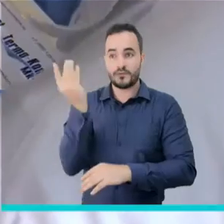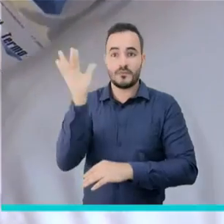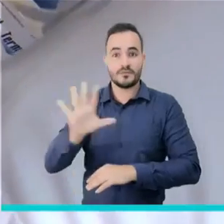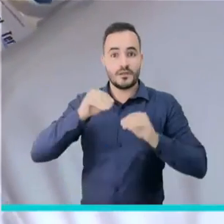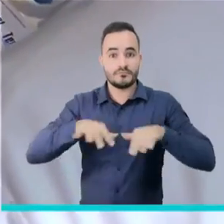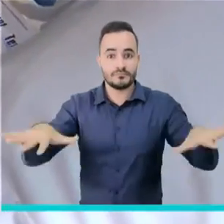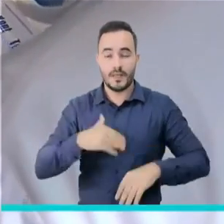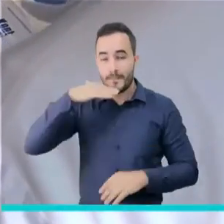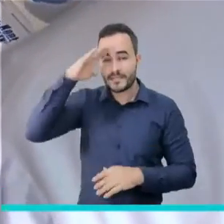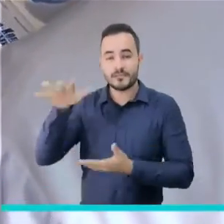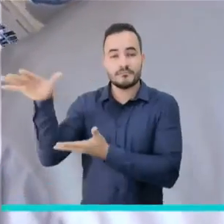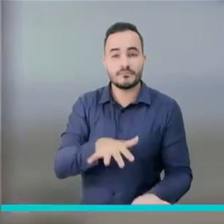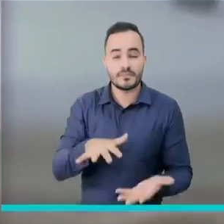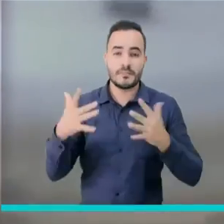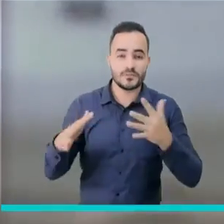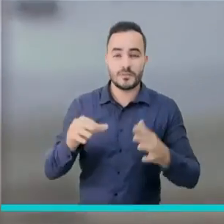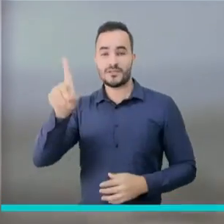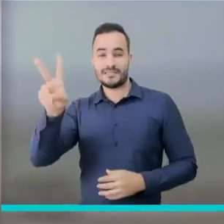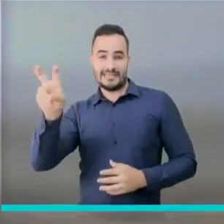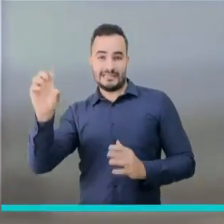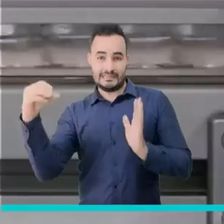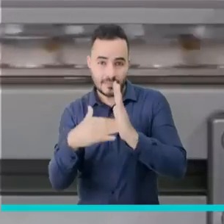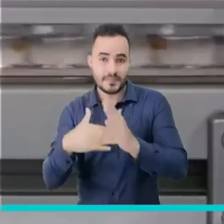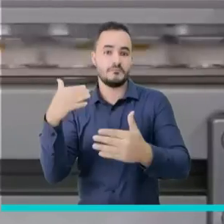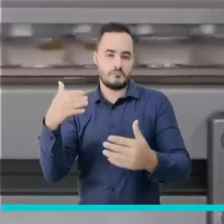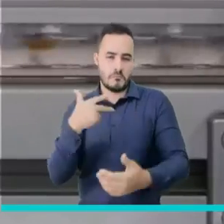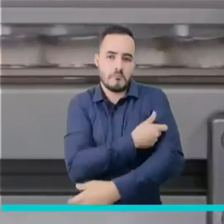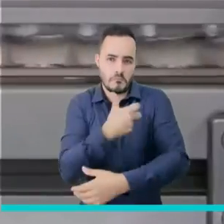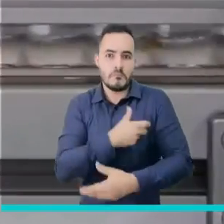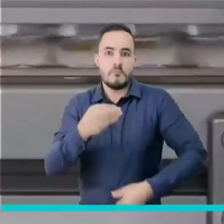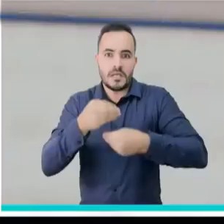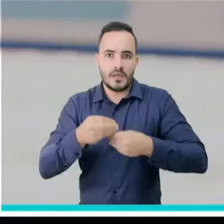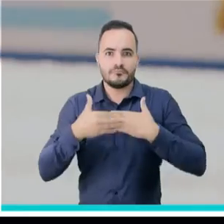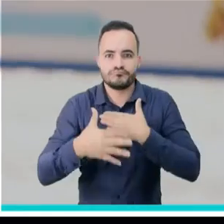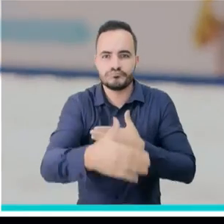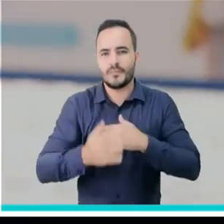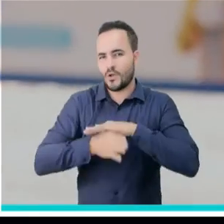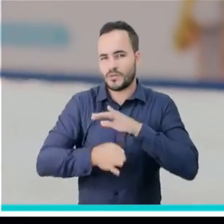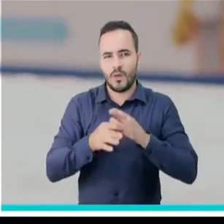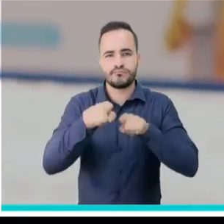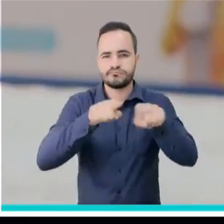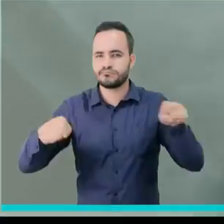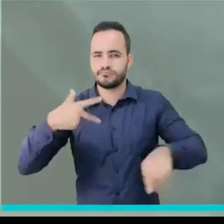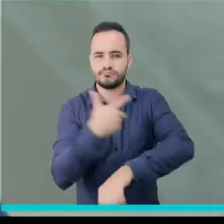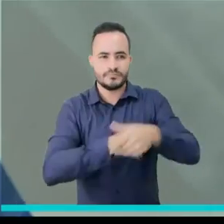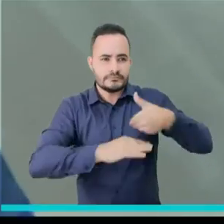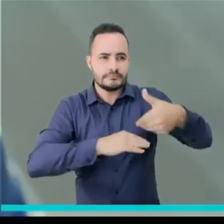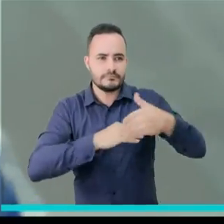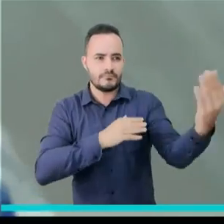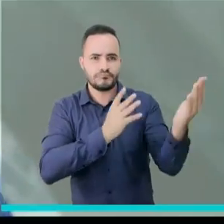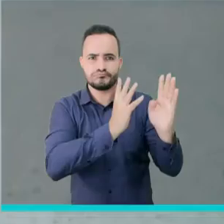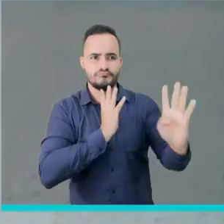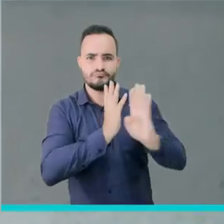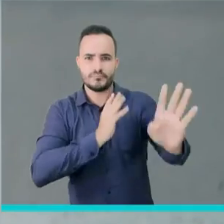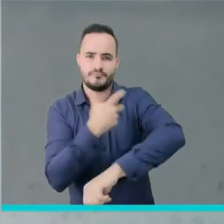anunció el gobierno nacional. A Medellín llegarían cerca de 70 mil vacunas más para continuar con el proceso de inmunización por